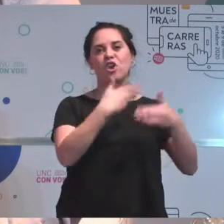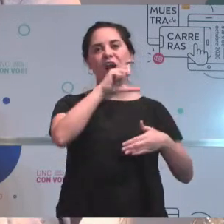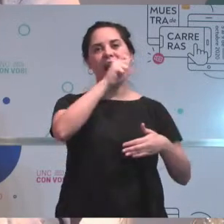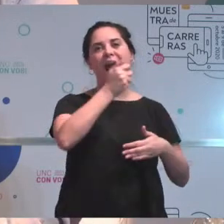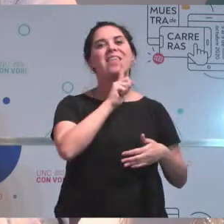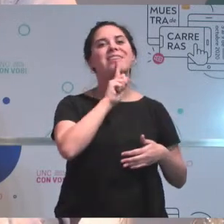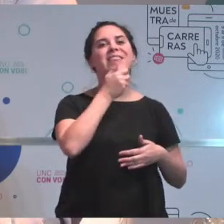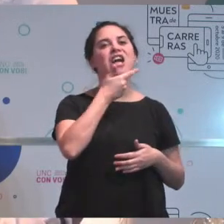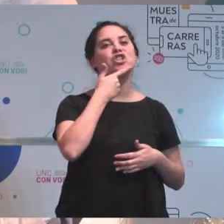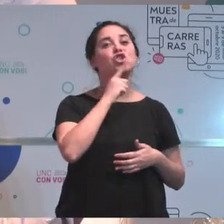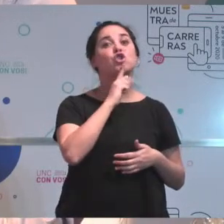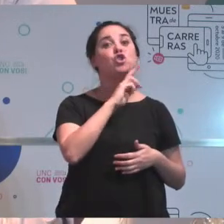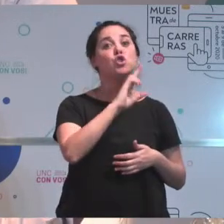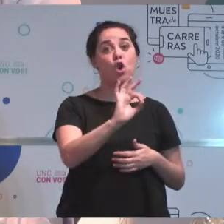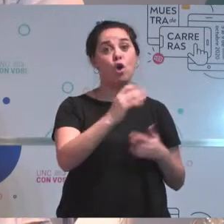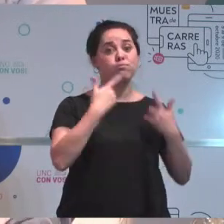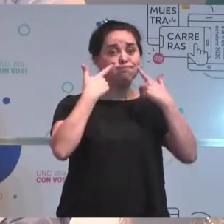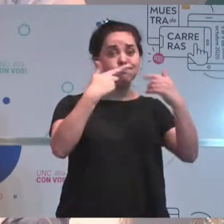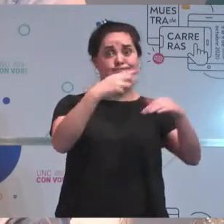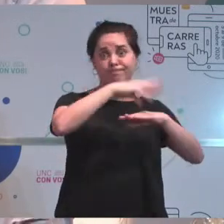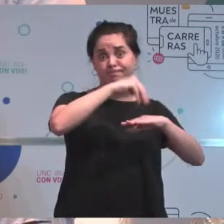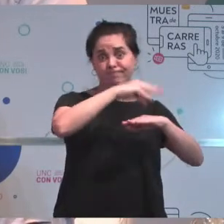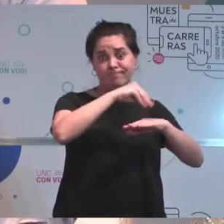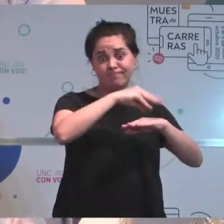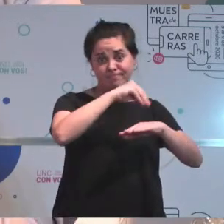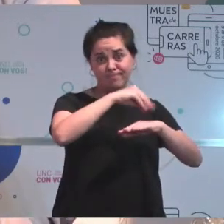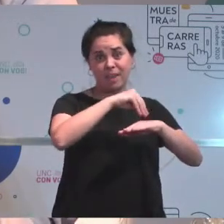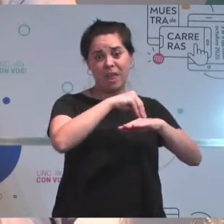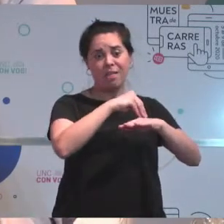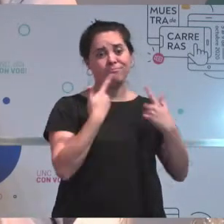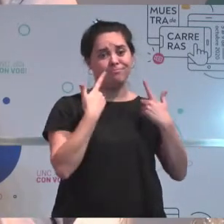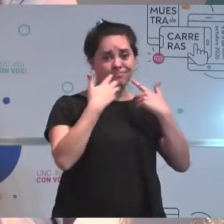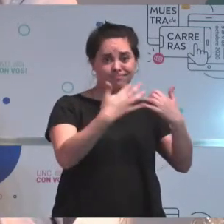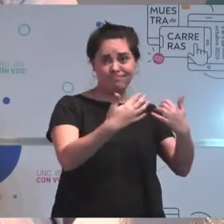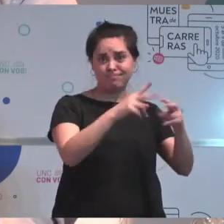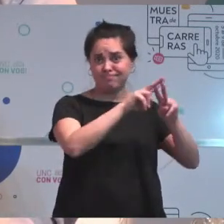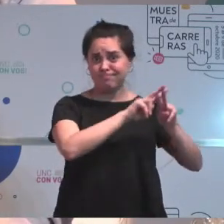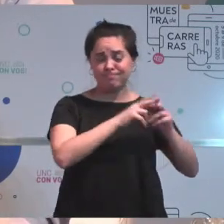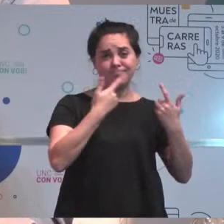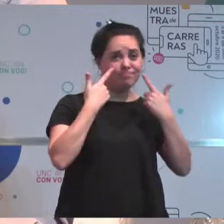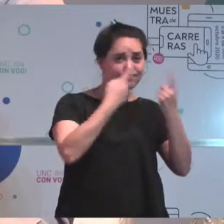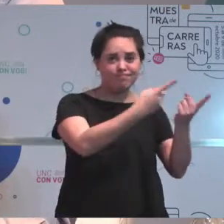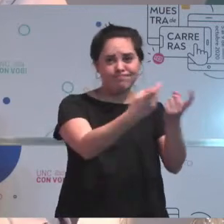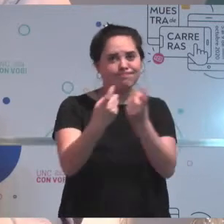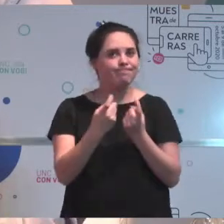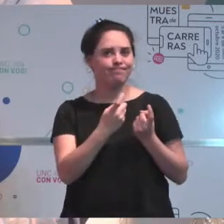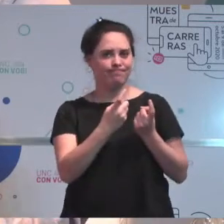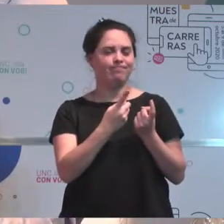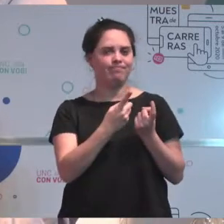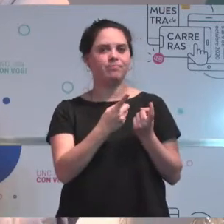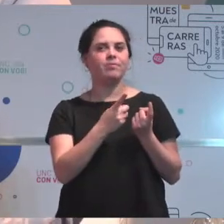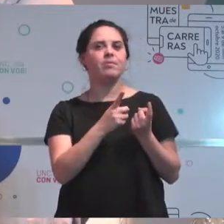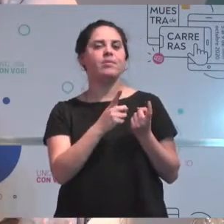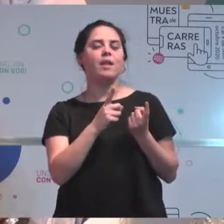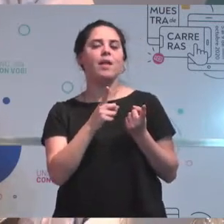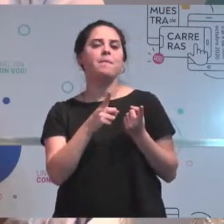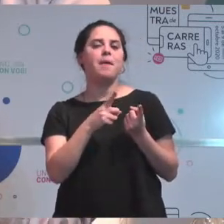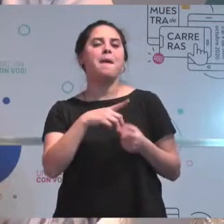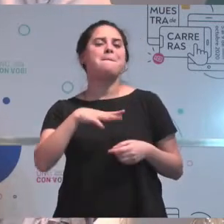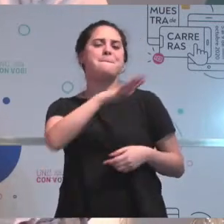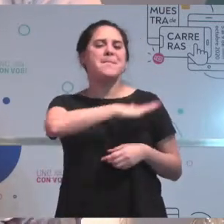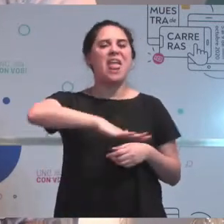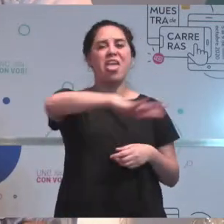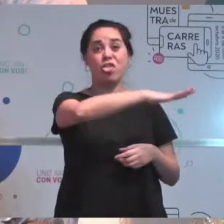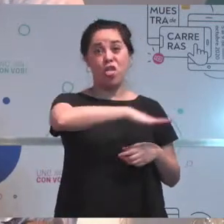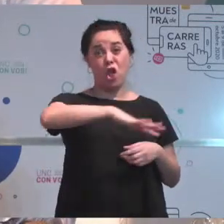el desarrollo de lo que son el ordenamiento territorial y trabajar con, digamos, no solamente a nivel predial, sino también a nivel